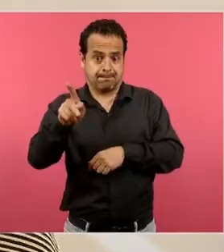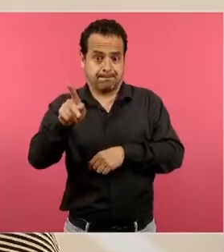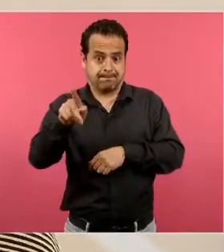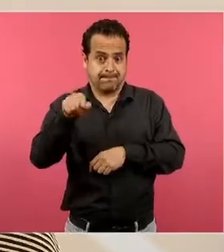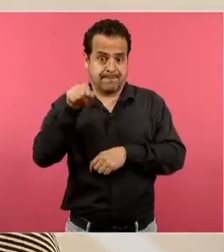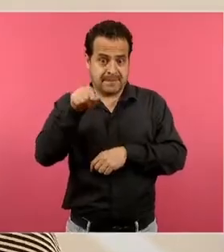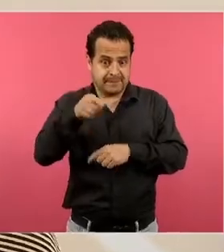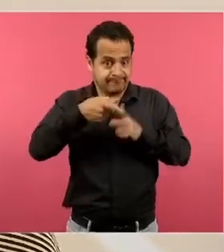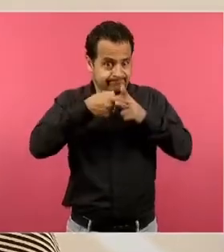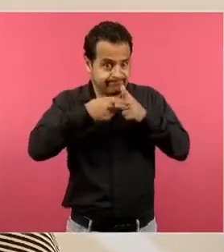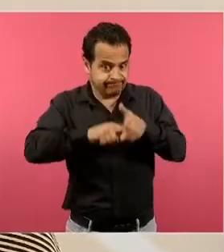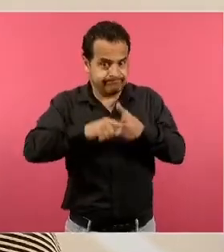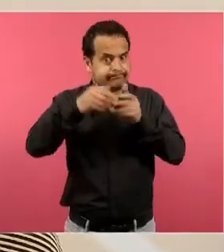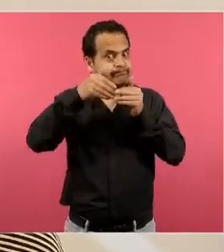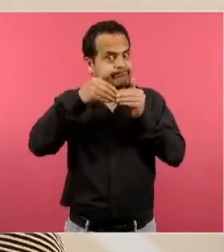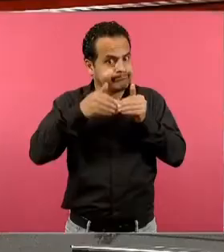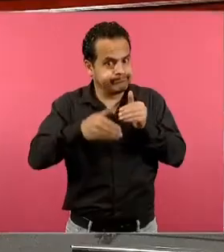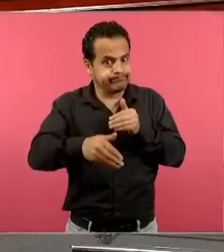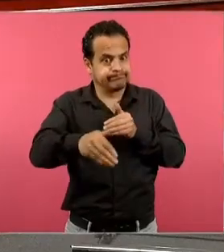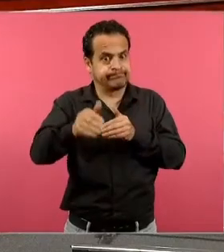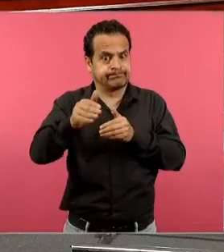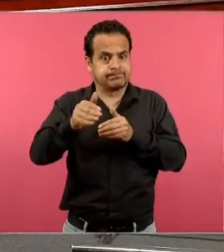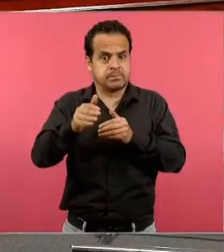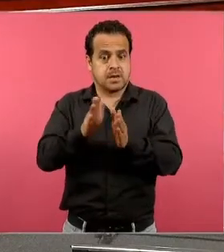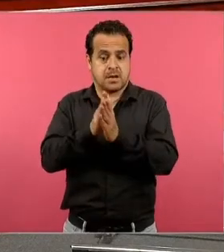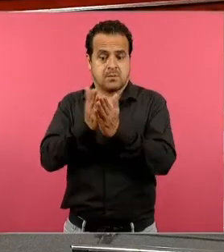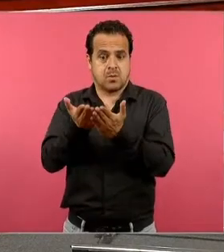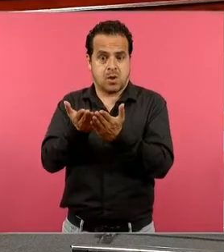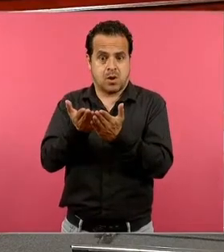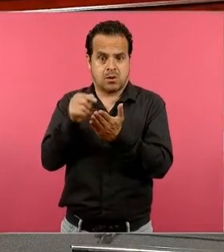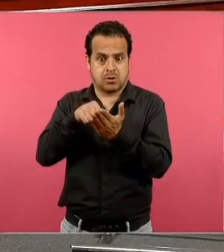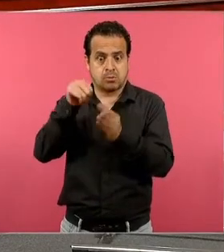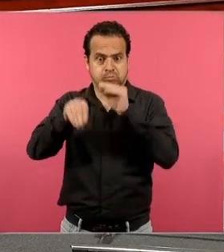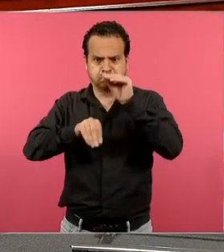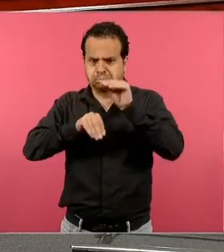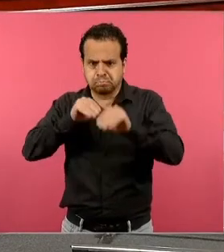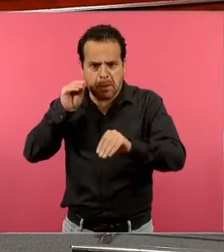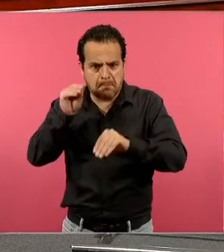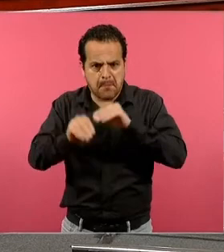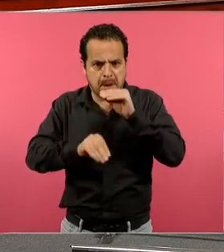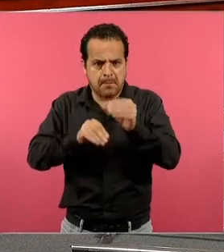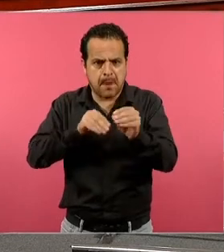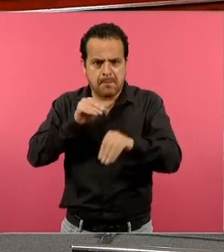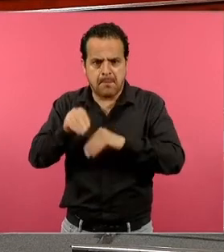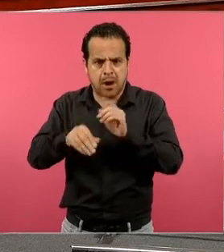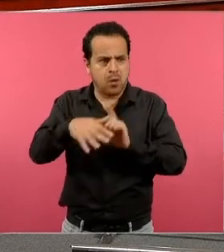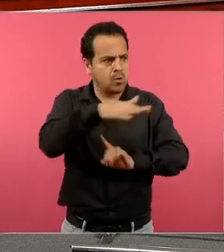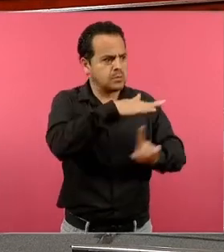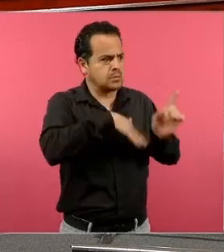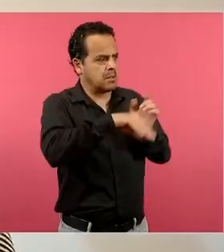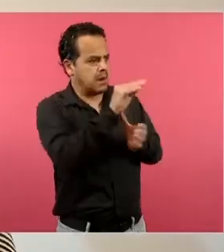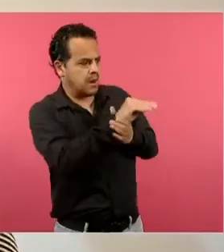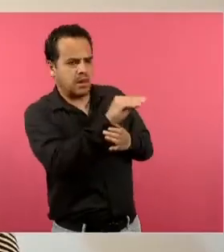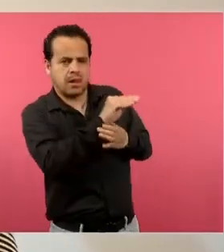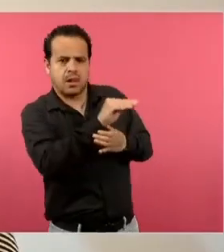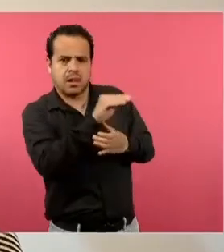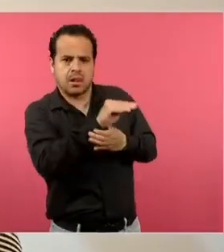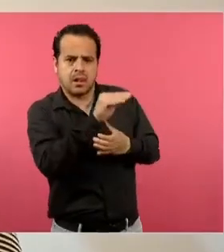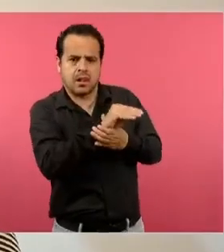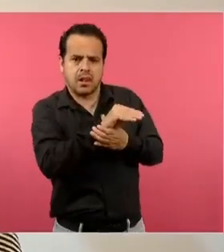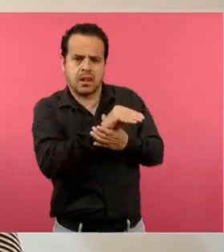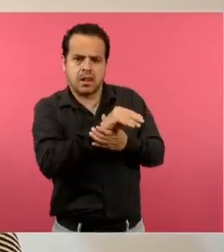sin considerar los contextos. Entonces, cuando un programa de estudios se decreta de manera